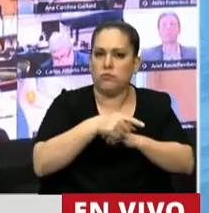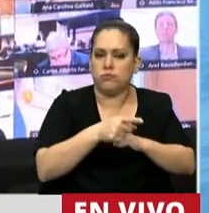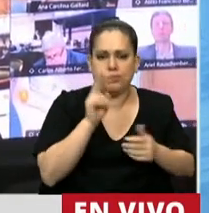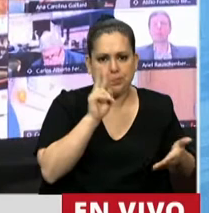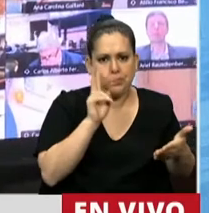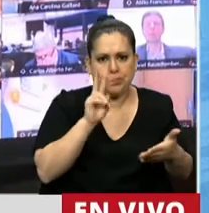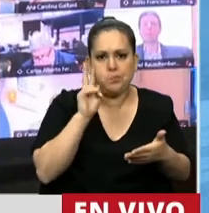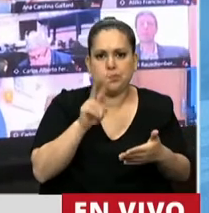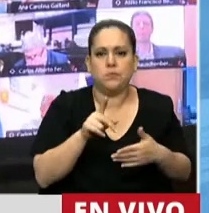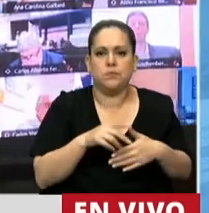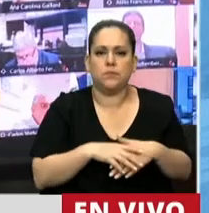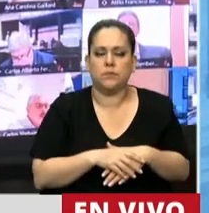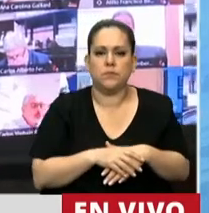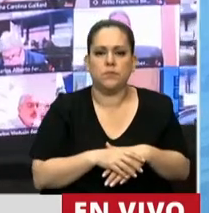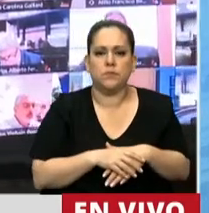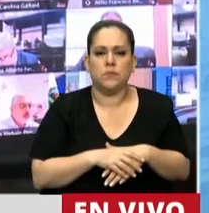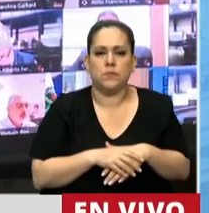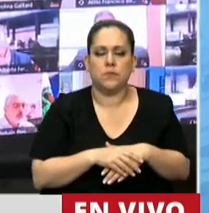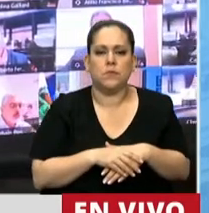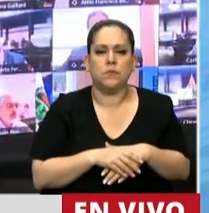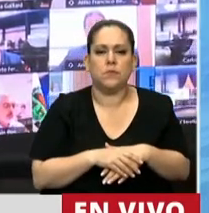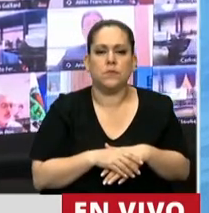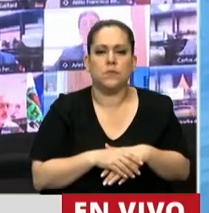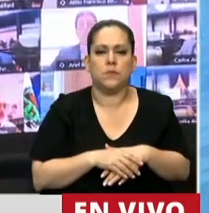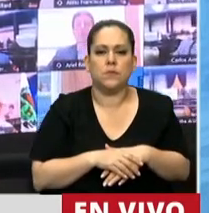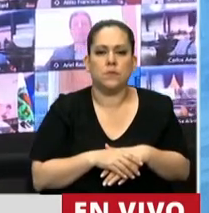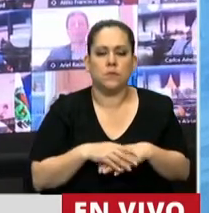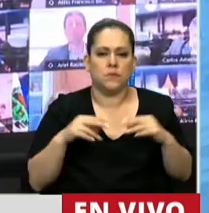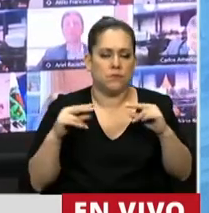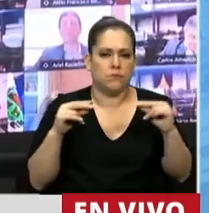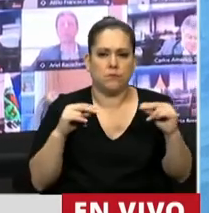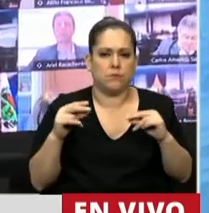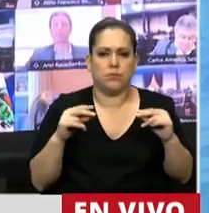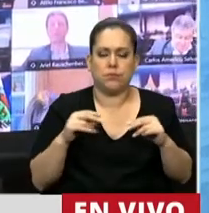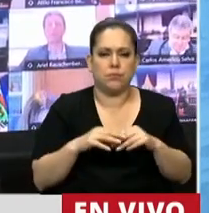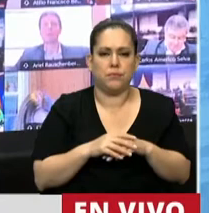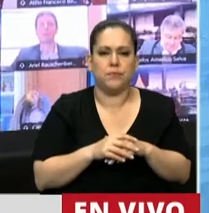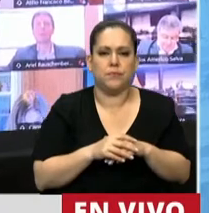también vemos este título de donación que tiene muchísimos... Lucho, después de pasar...